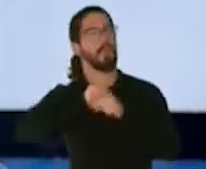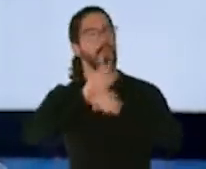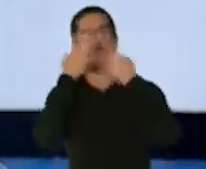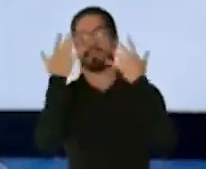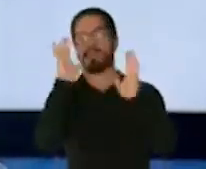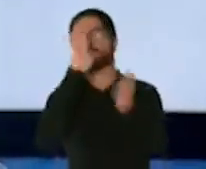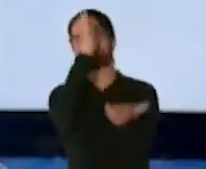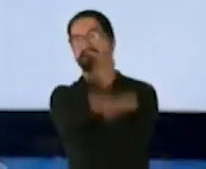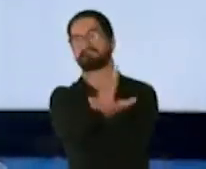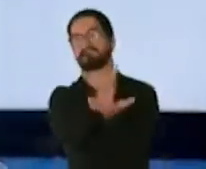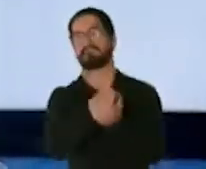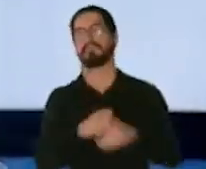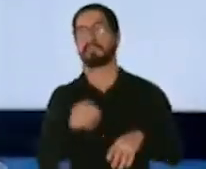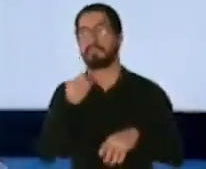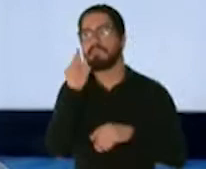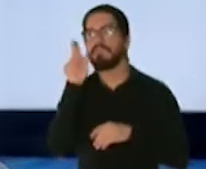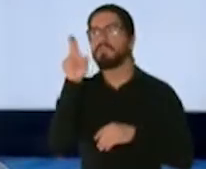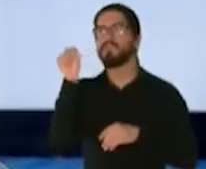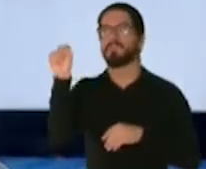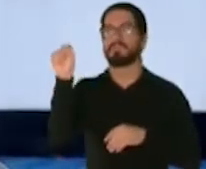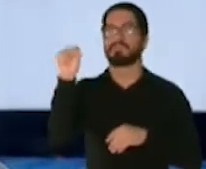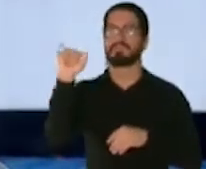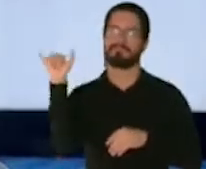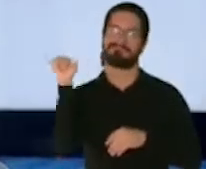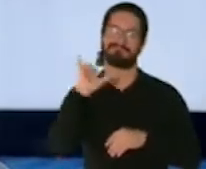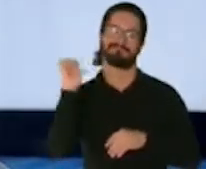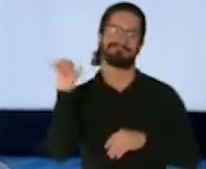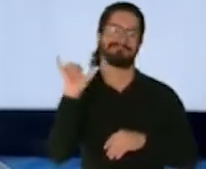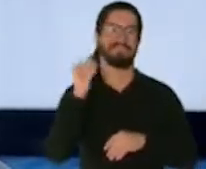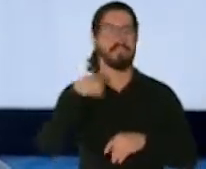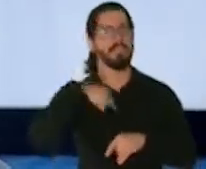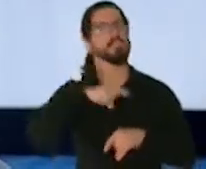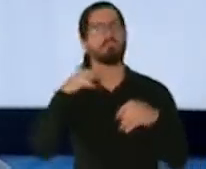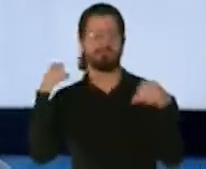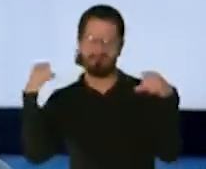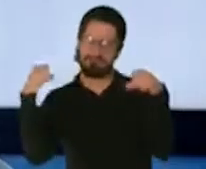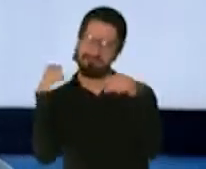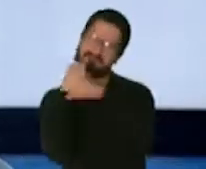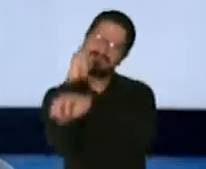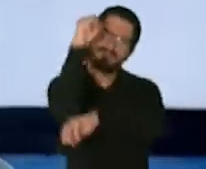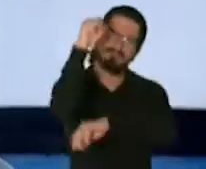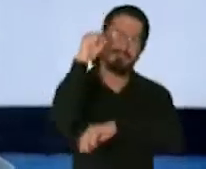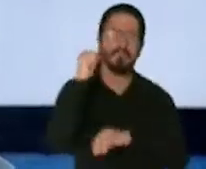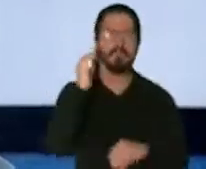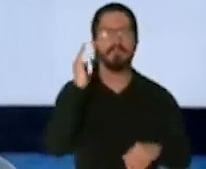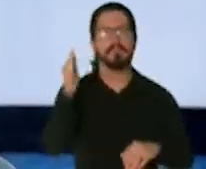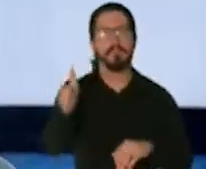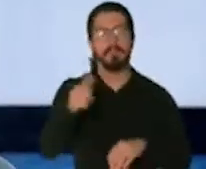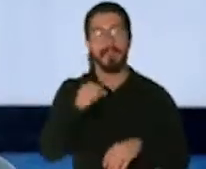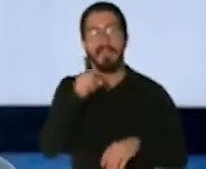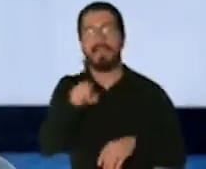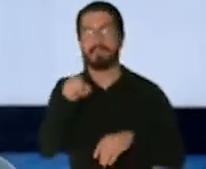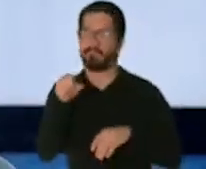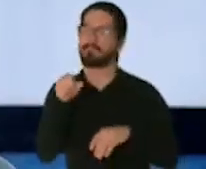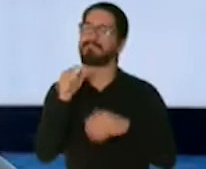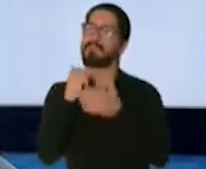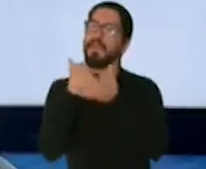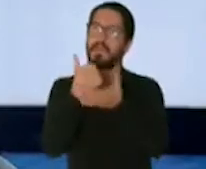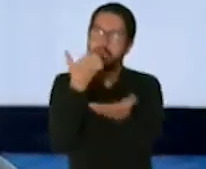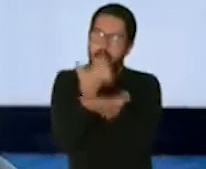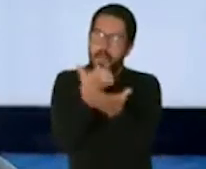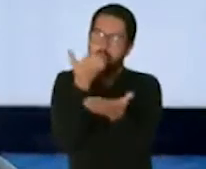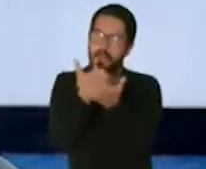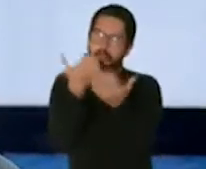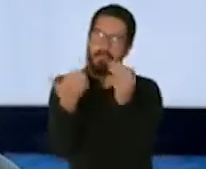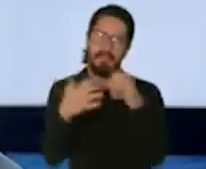mundo, lo vamos a vencer, y eso va a ayudar a que nuestra economía vuelva a crecer, a que tengamos la calidad